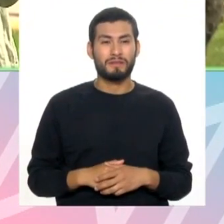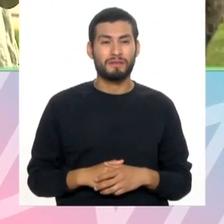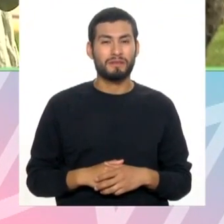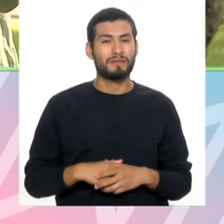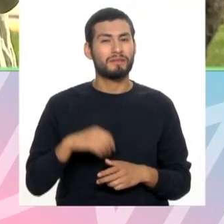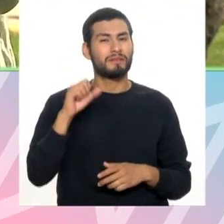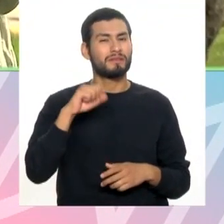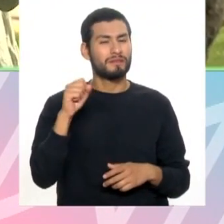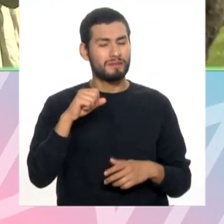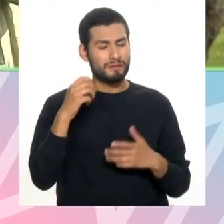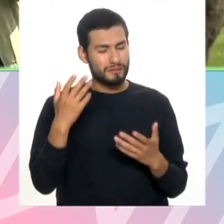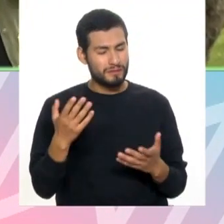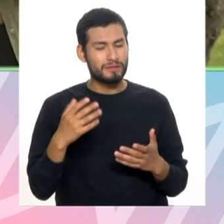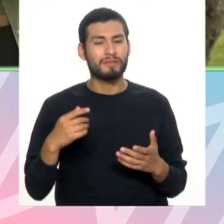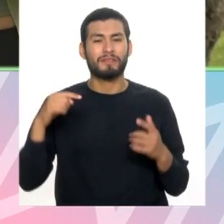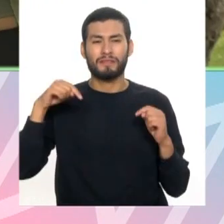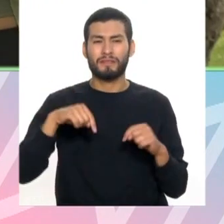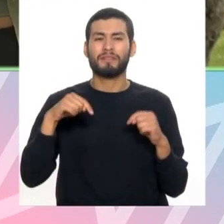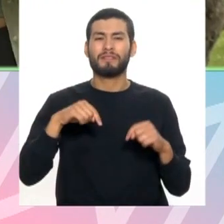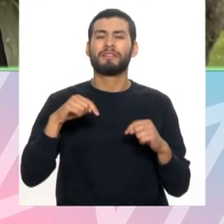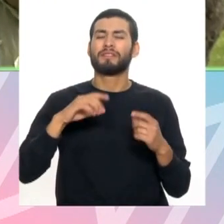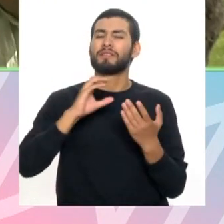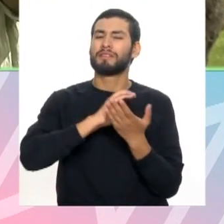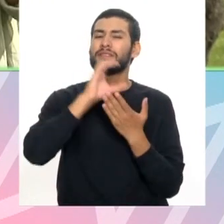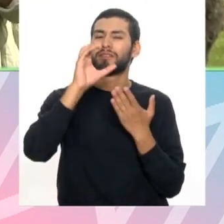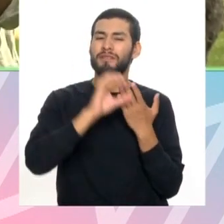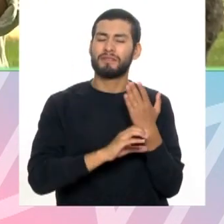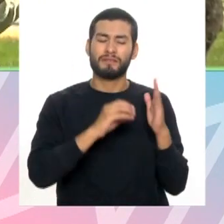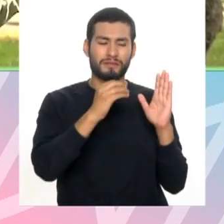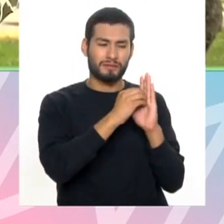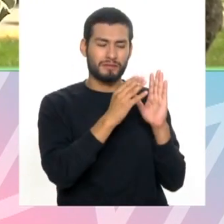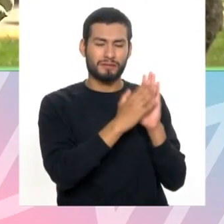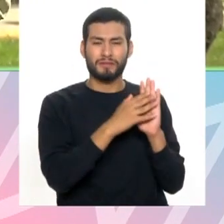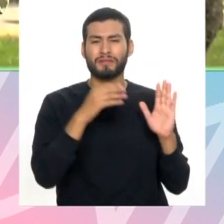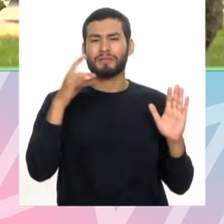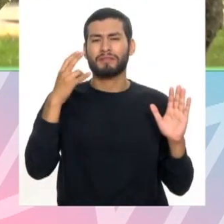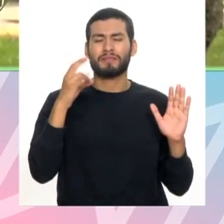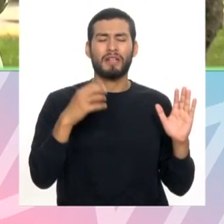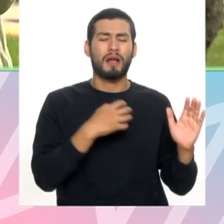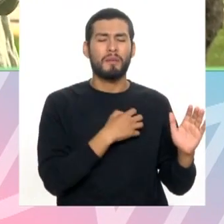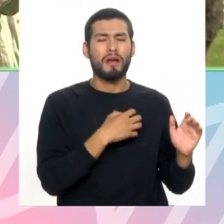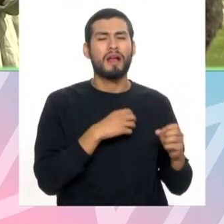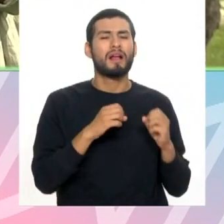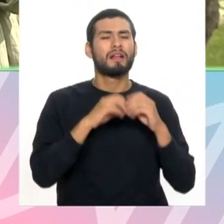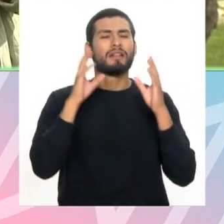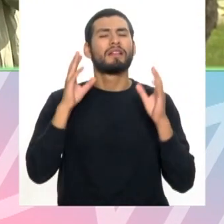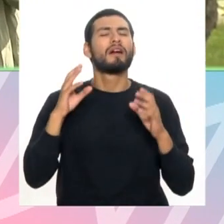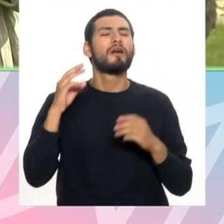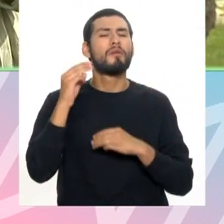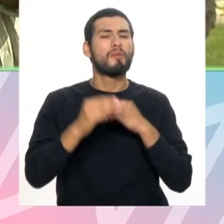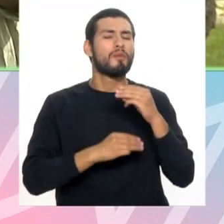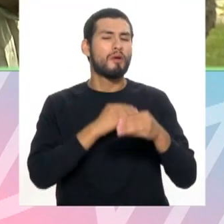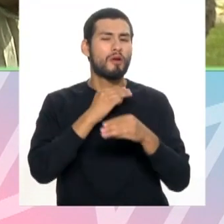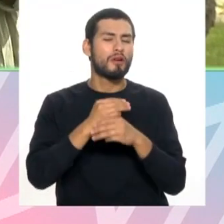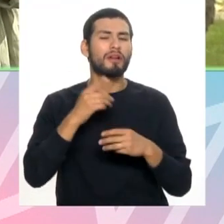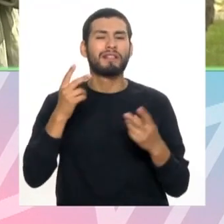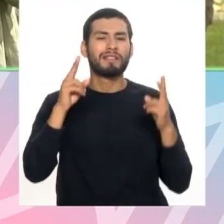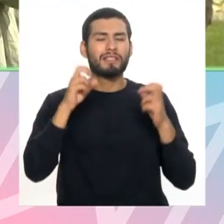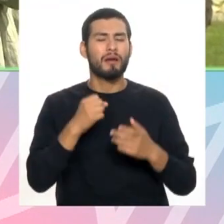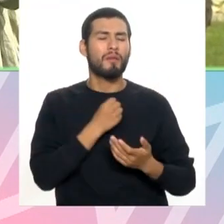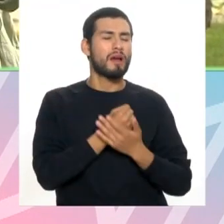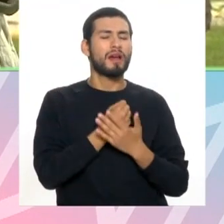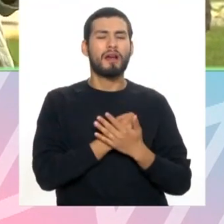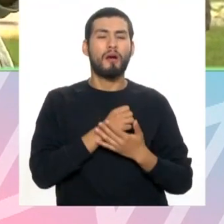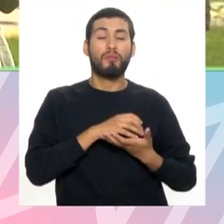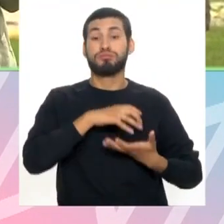Así es como están. Marcamos en nuestro calendario. El 17 de mayo es el Día Mundial de la Hipertensión. Y